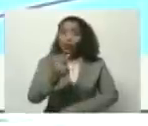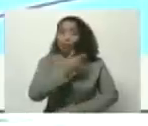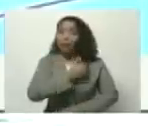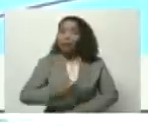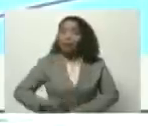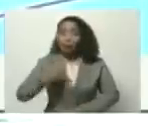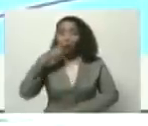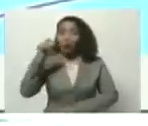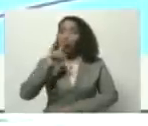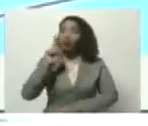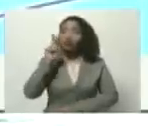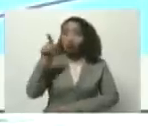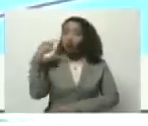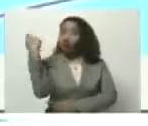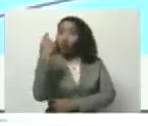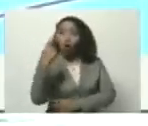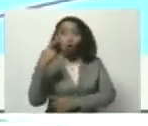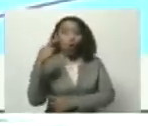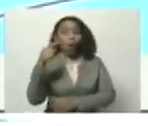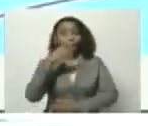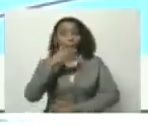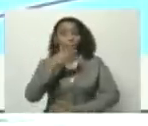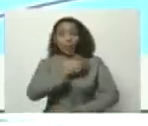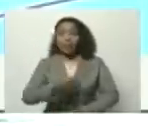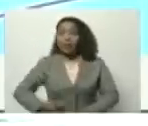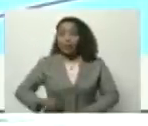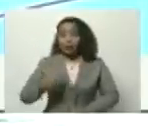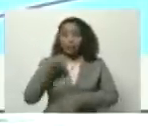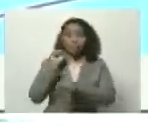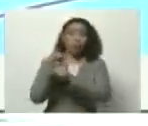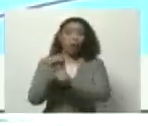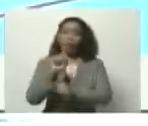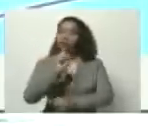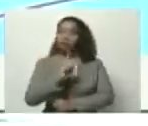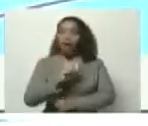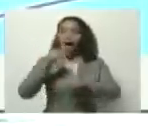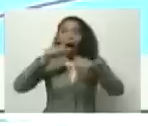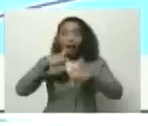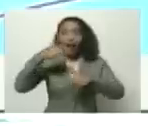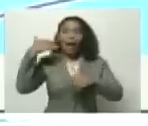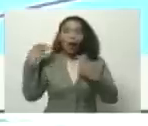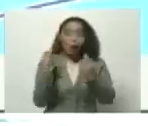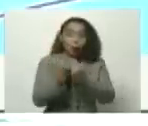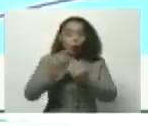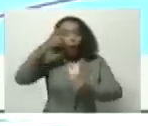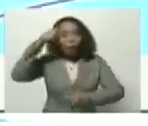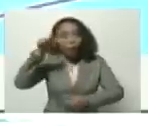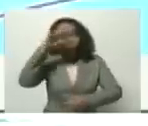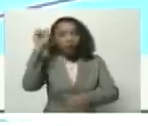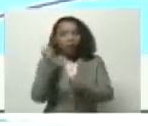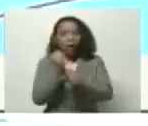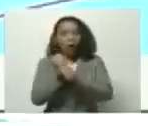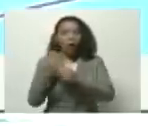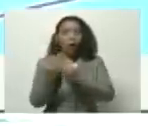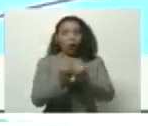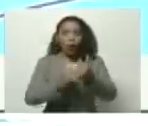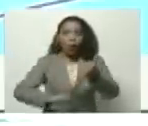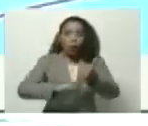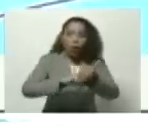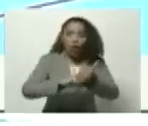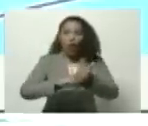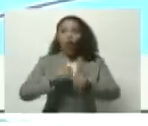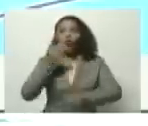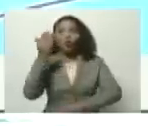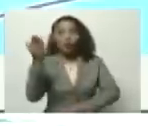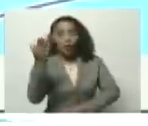Maduro, no está solo presidente, aquí está un pueblo trabajador que lo acompaña, a usted que es nuestro presidente obrero, que es nuestro